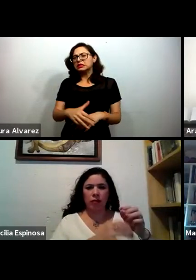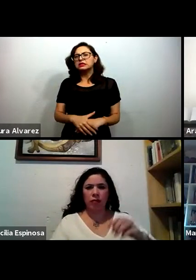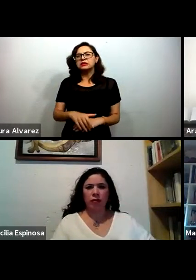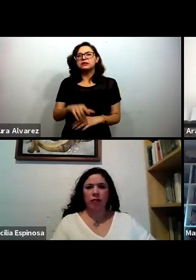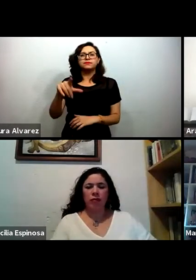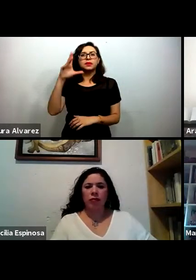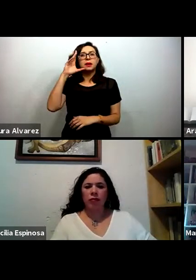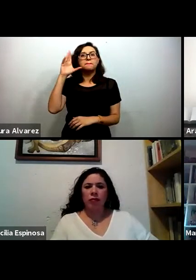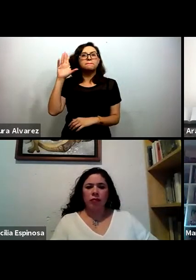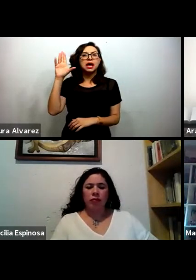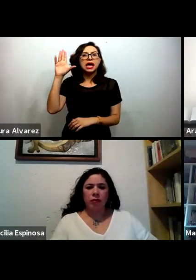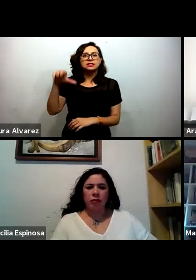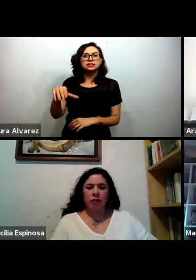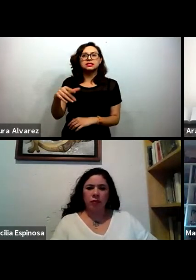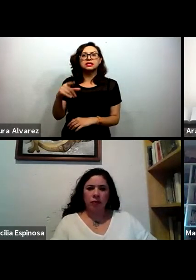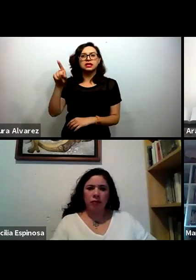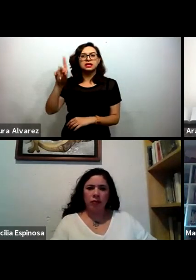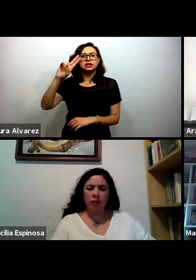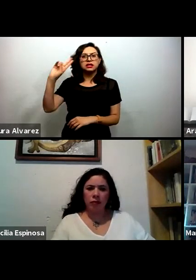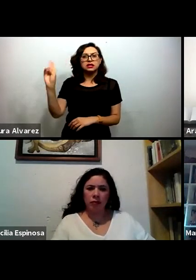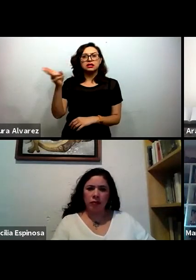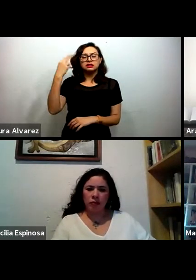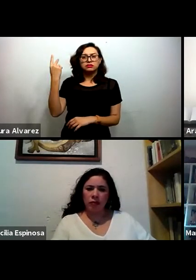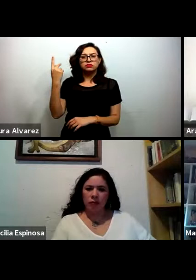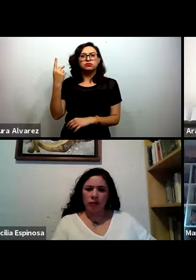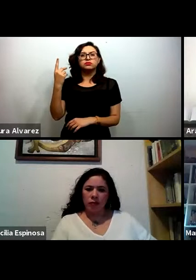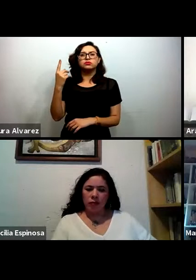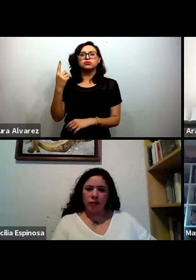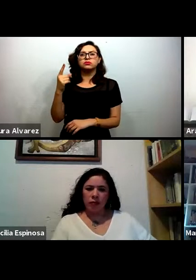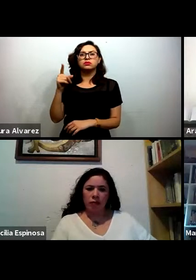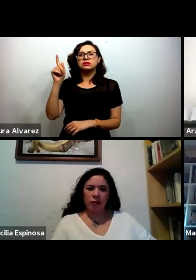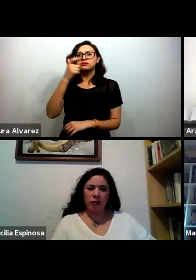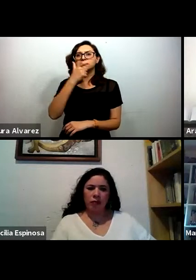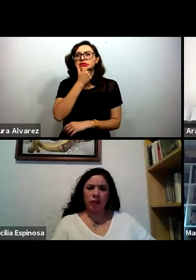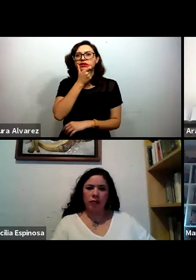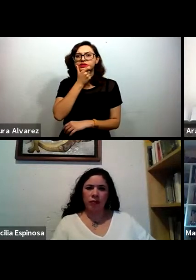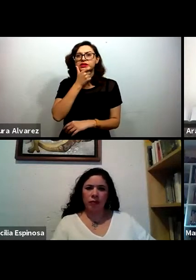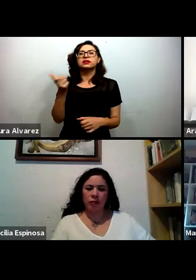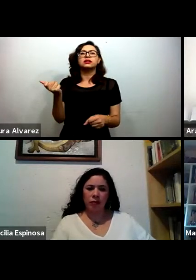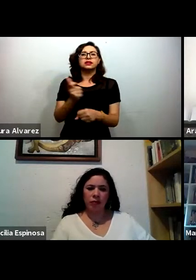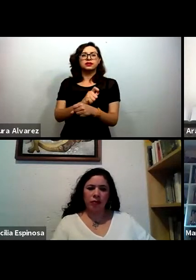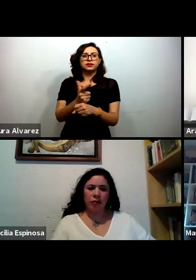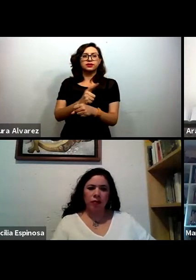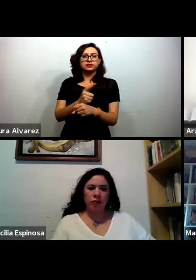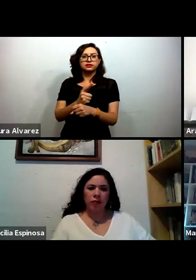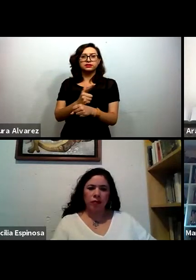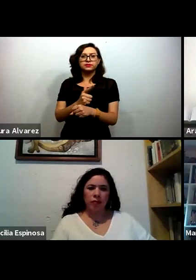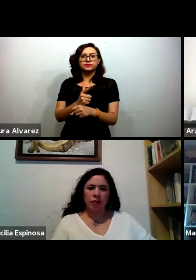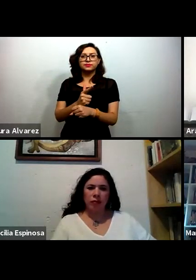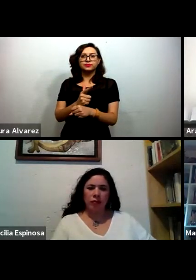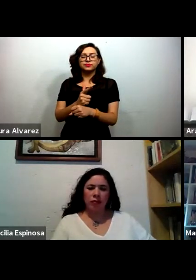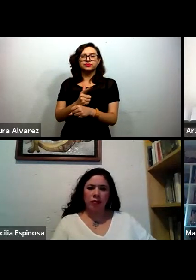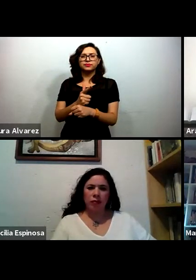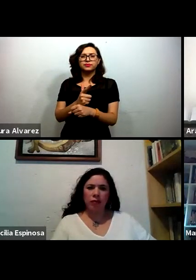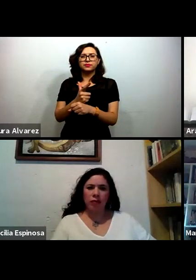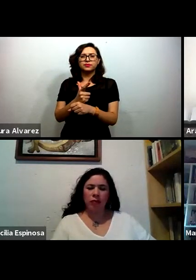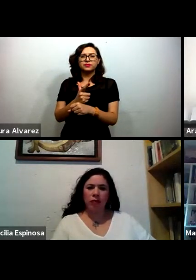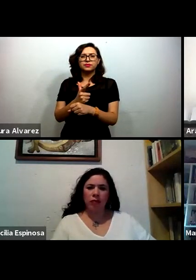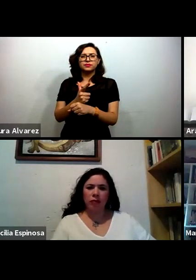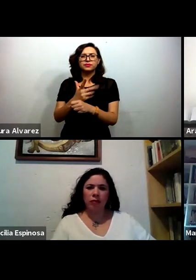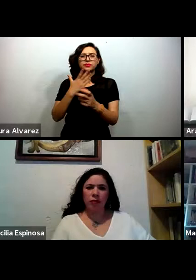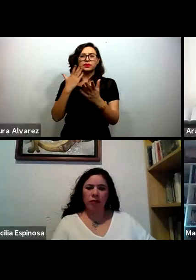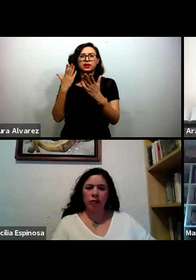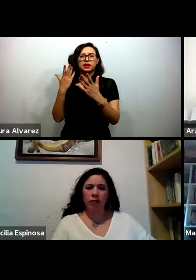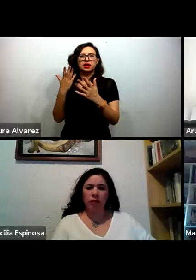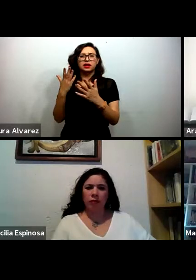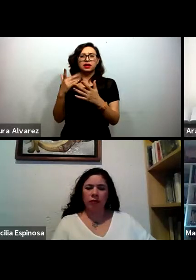of Development Studies de la Universidad de Sussex en Gran Bretaña y una licenciatura en estudios latinoamericanos del